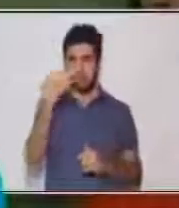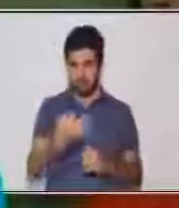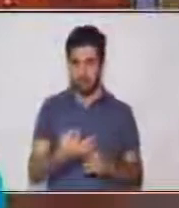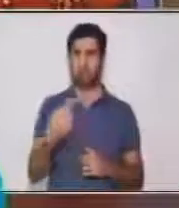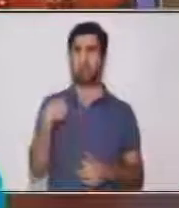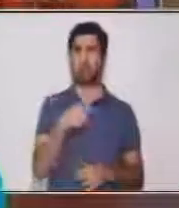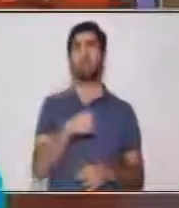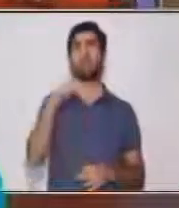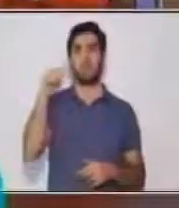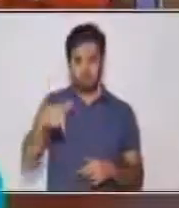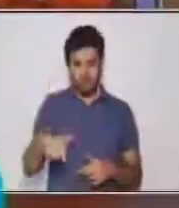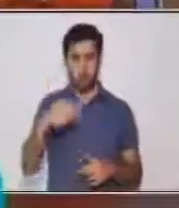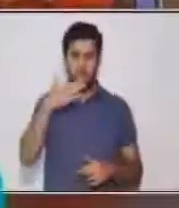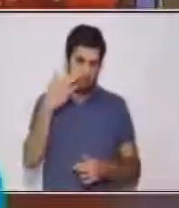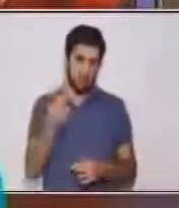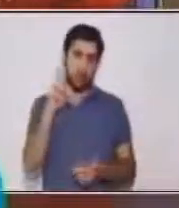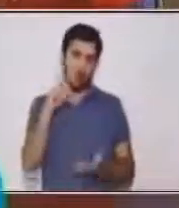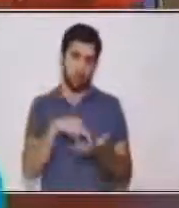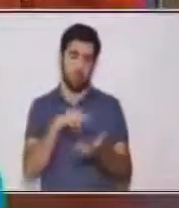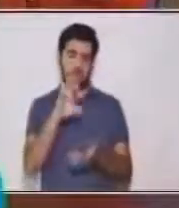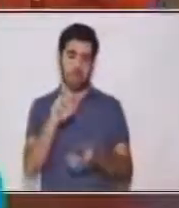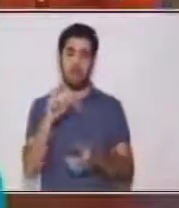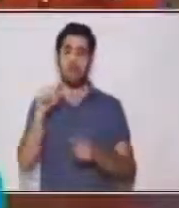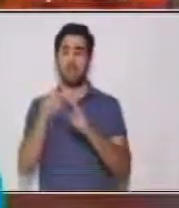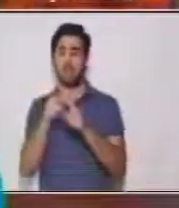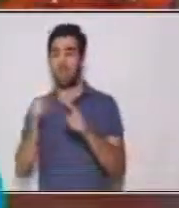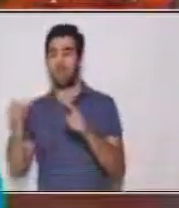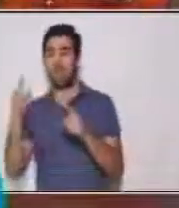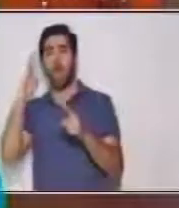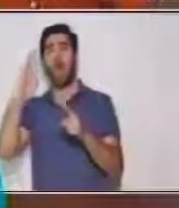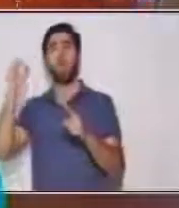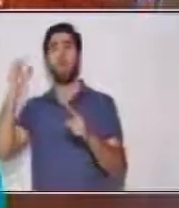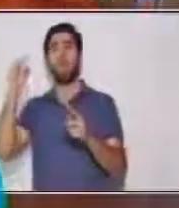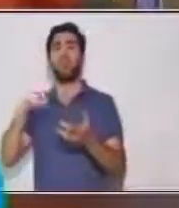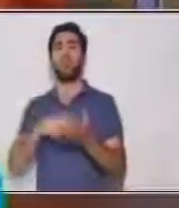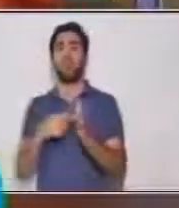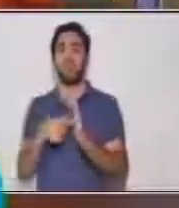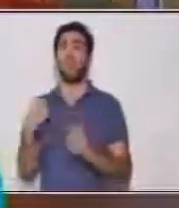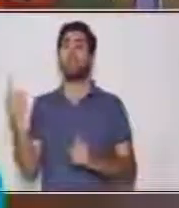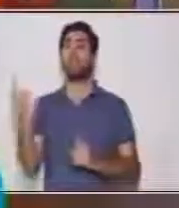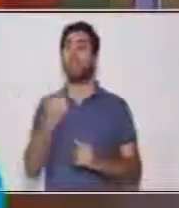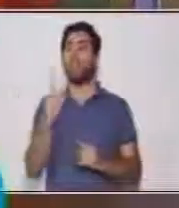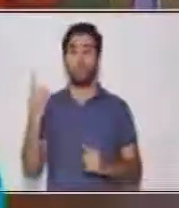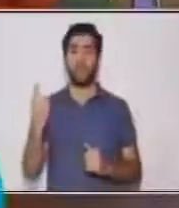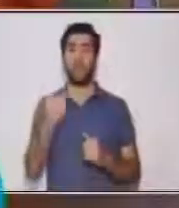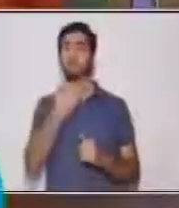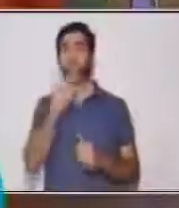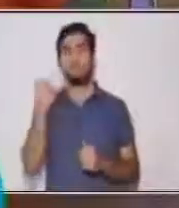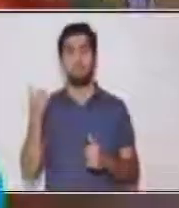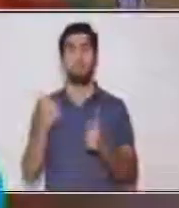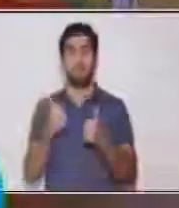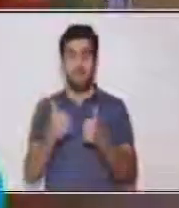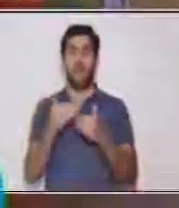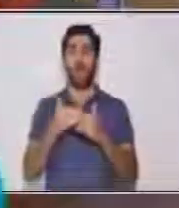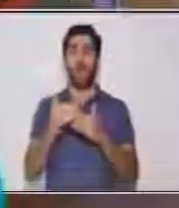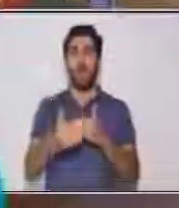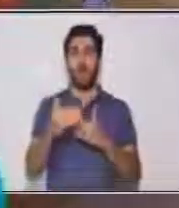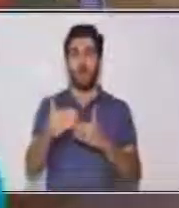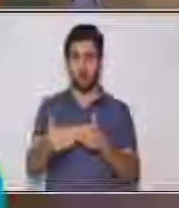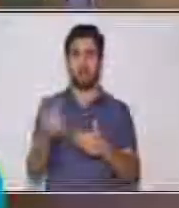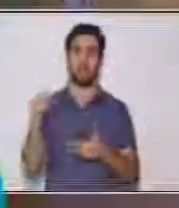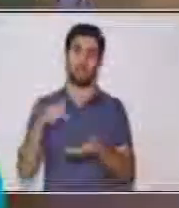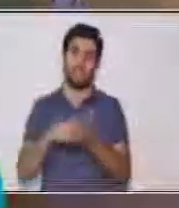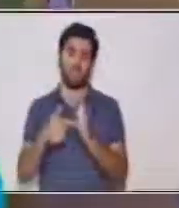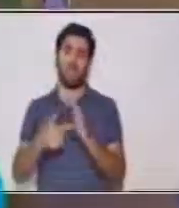le agregamos la opinión y todo va a mejorar. Porque es algo que yo siento o que yo creo o que yo